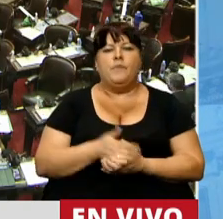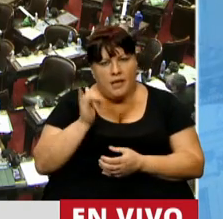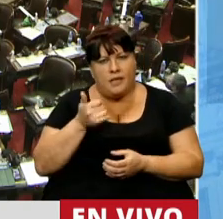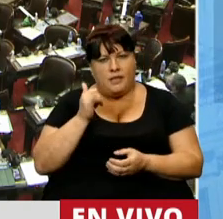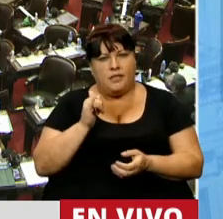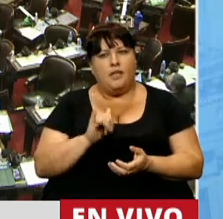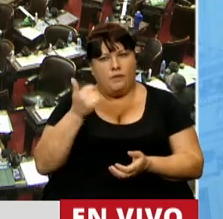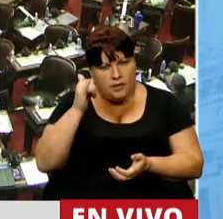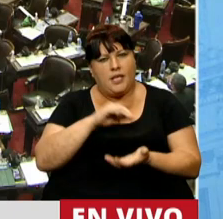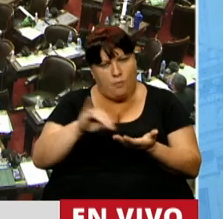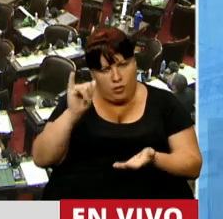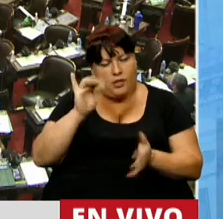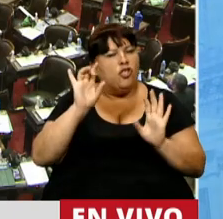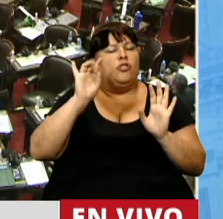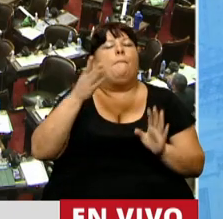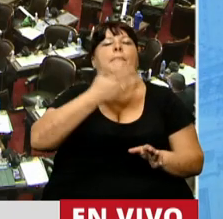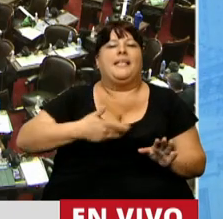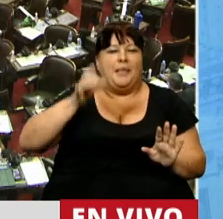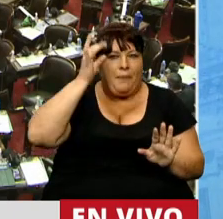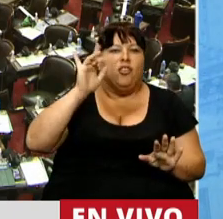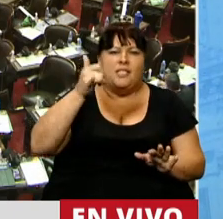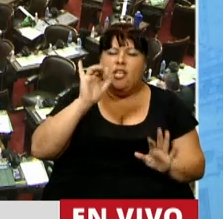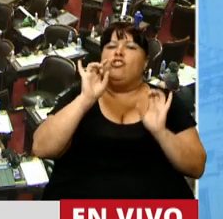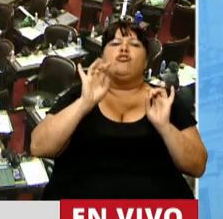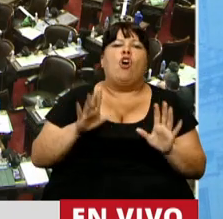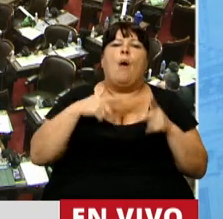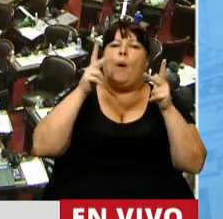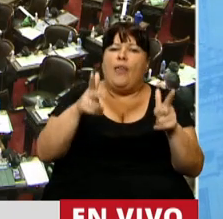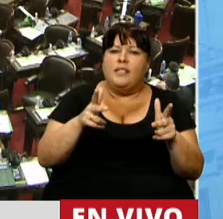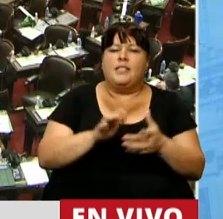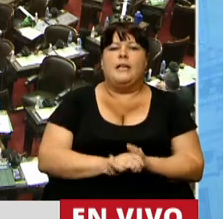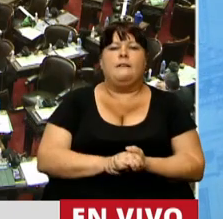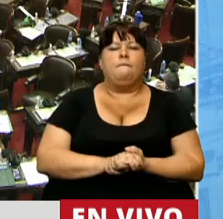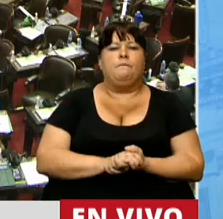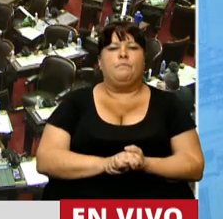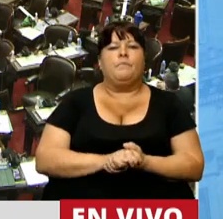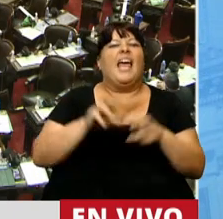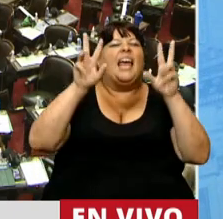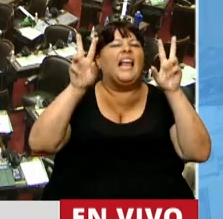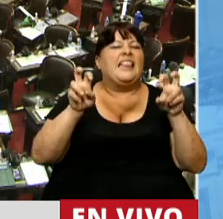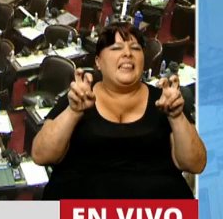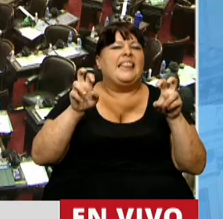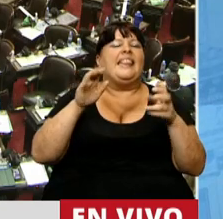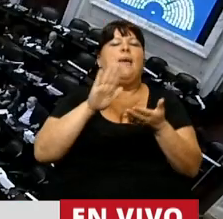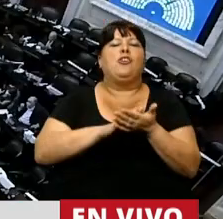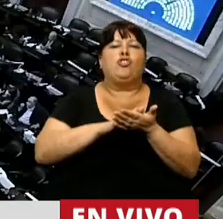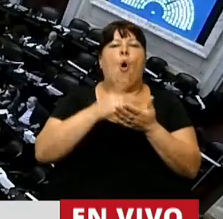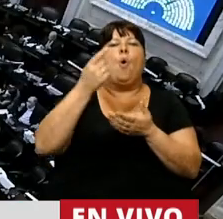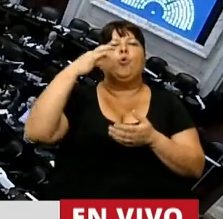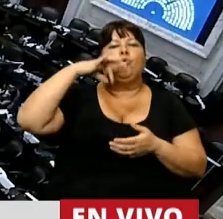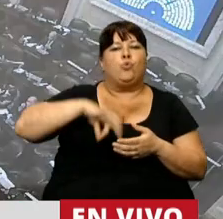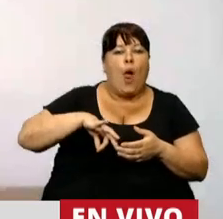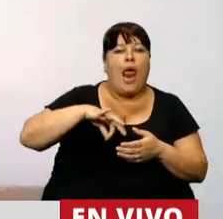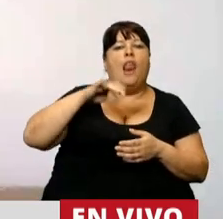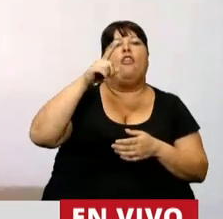Sí, sí, diputado, simplemente... Sí, presidente, simplemente decir que el tema de la variación de los salarios